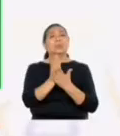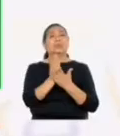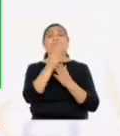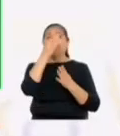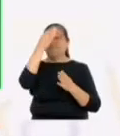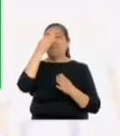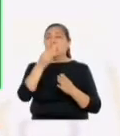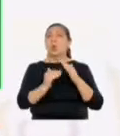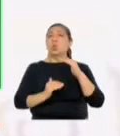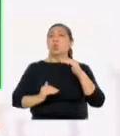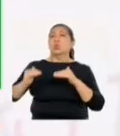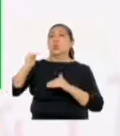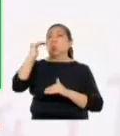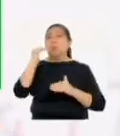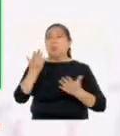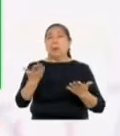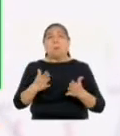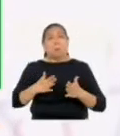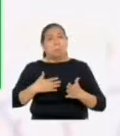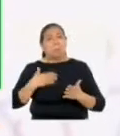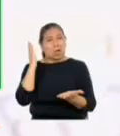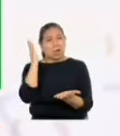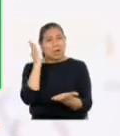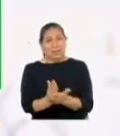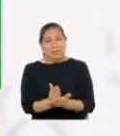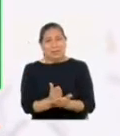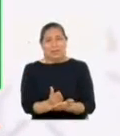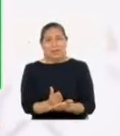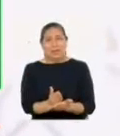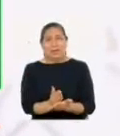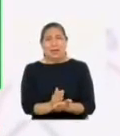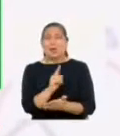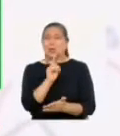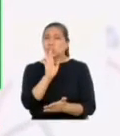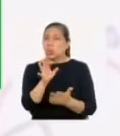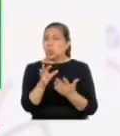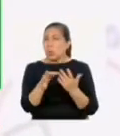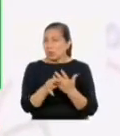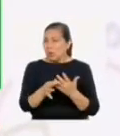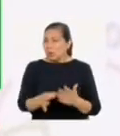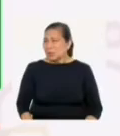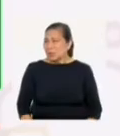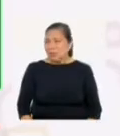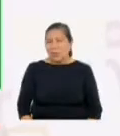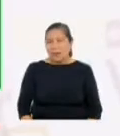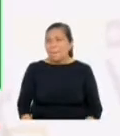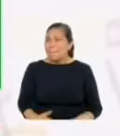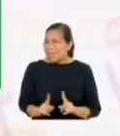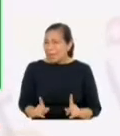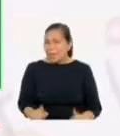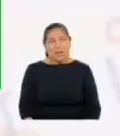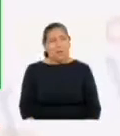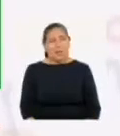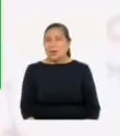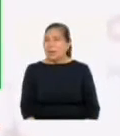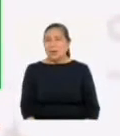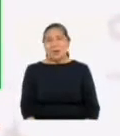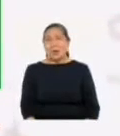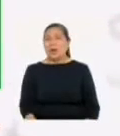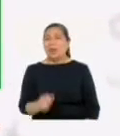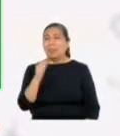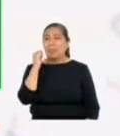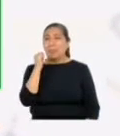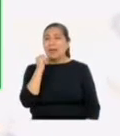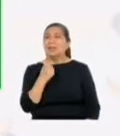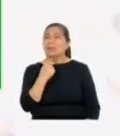legítimo y verdadero superior, podía castigar moderadamente a su mujer. Pero de todos modos, finalmente,